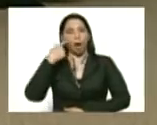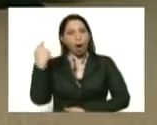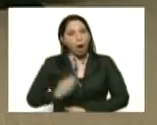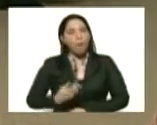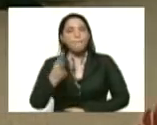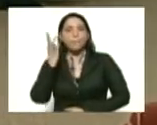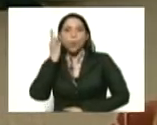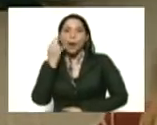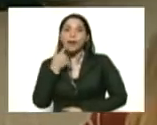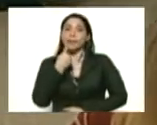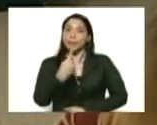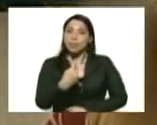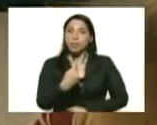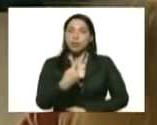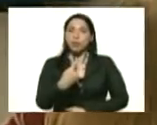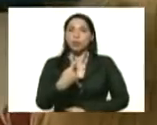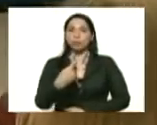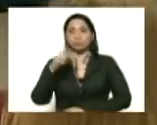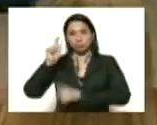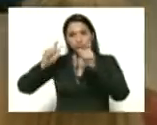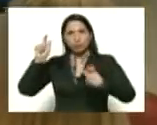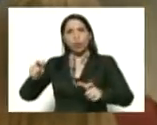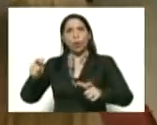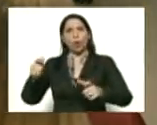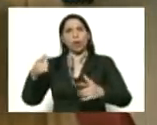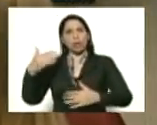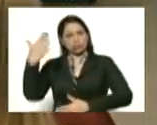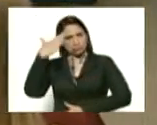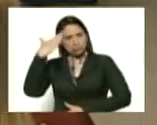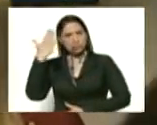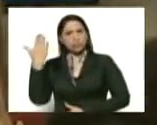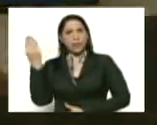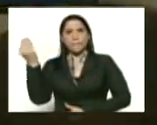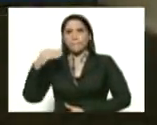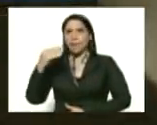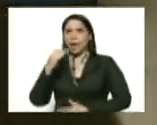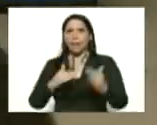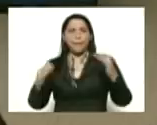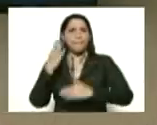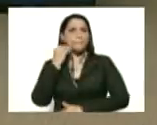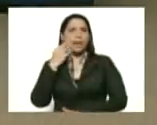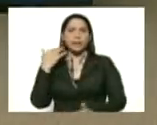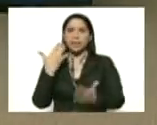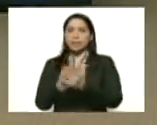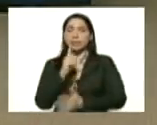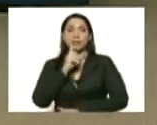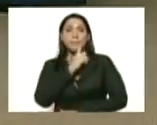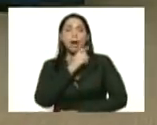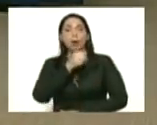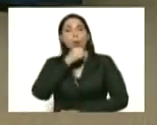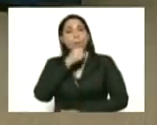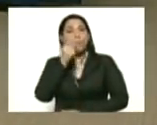a mujeres le digo a la gente curtida le digo a la gente de más experiencia a los llamados adultos mayores